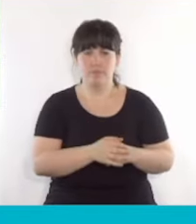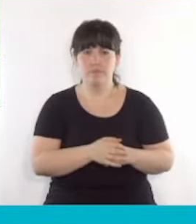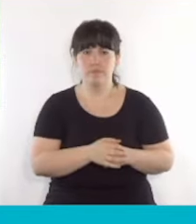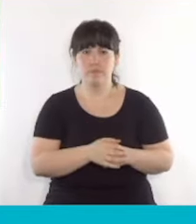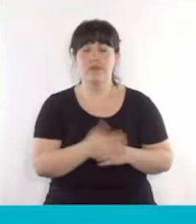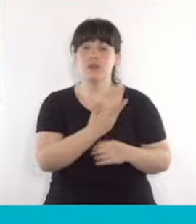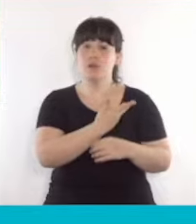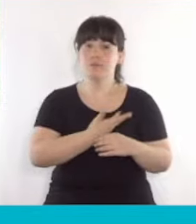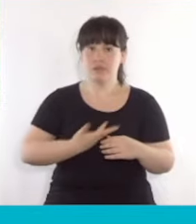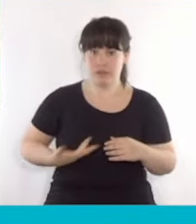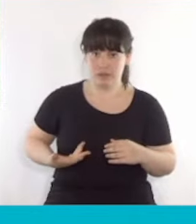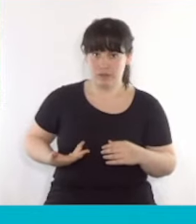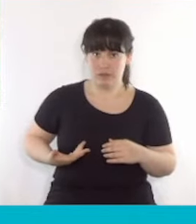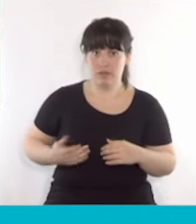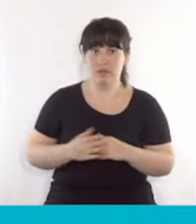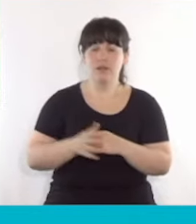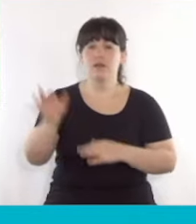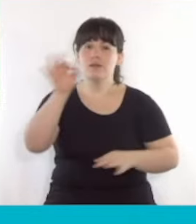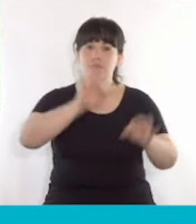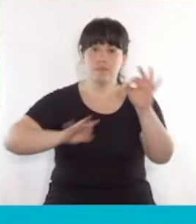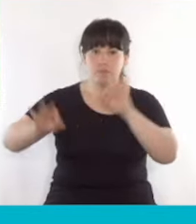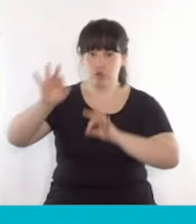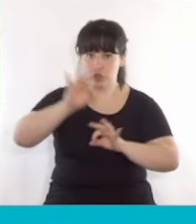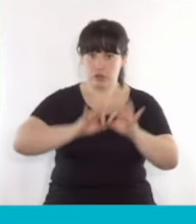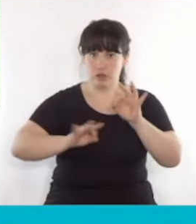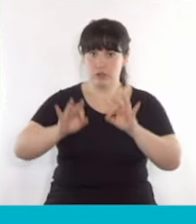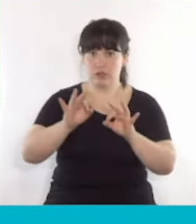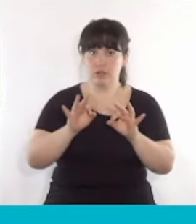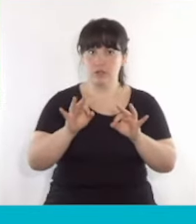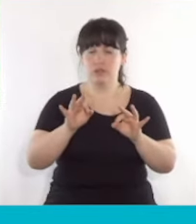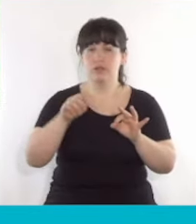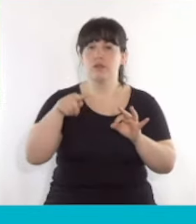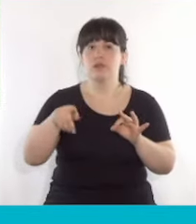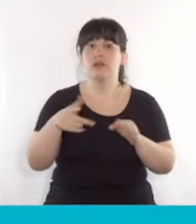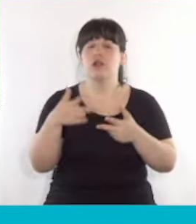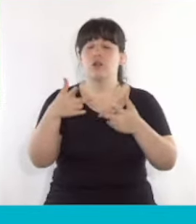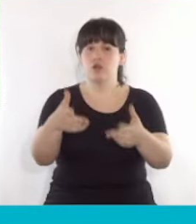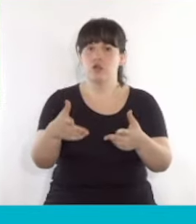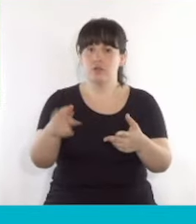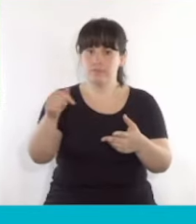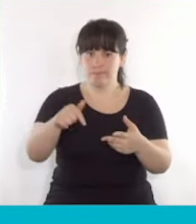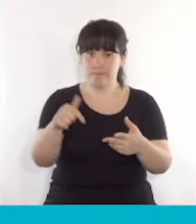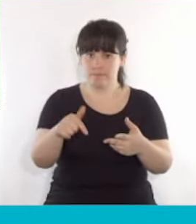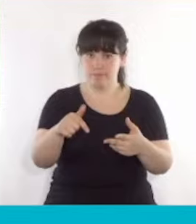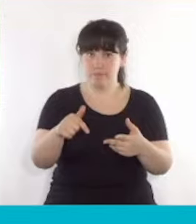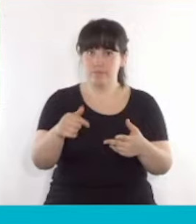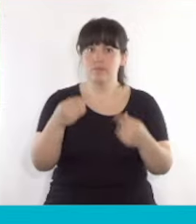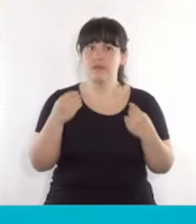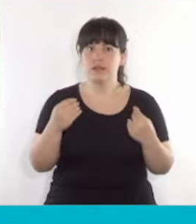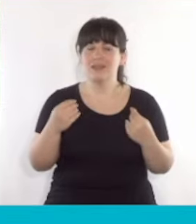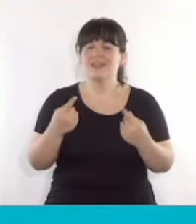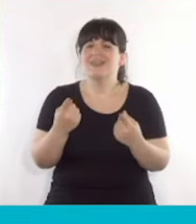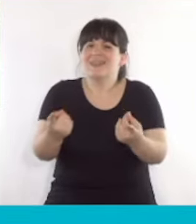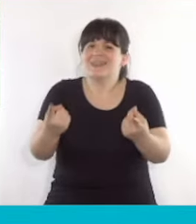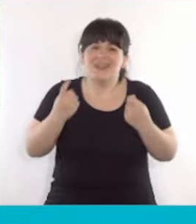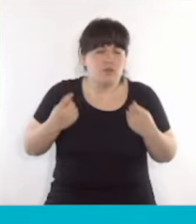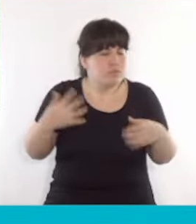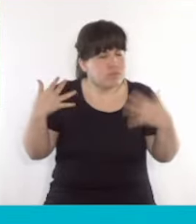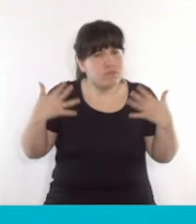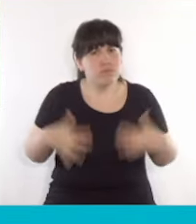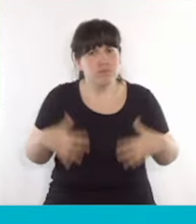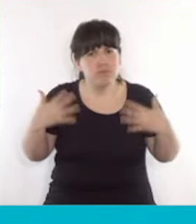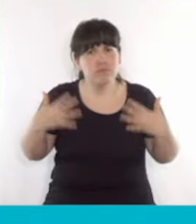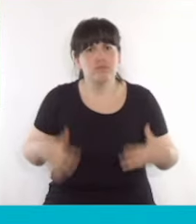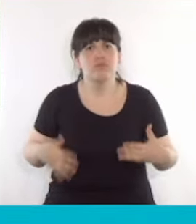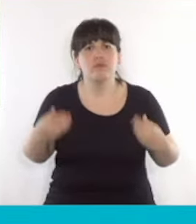Señor Presidente, el proyecto en cuestión del voy a hablar hoy tiene que ver con una necesidad imperiosa de